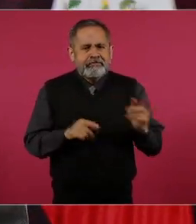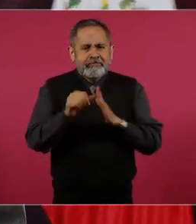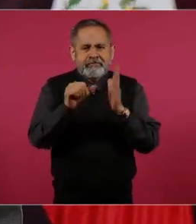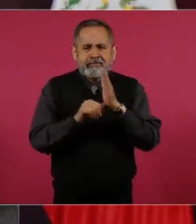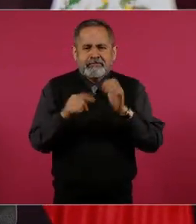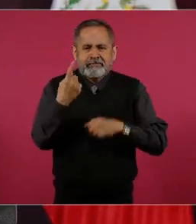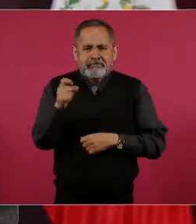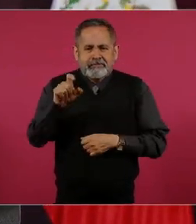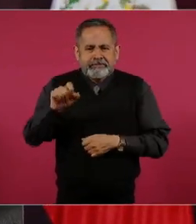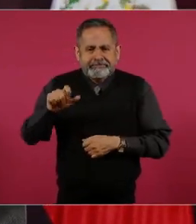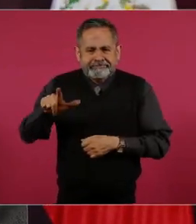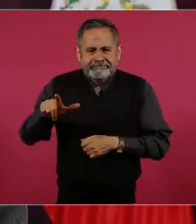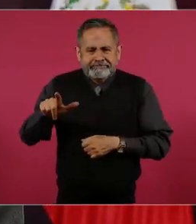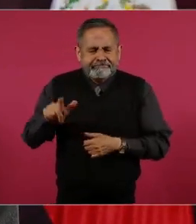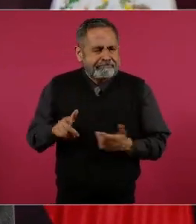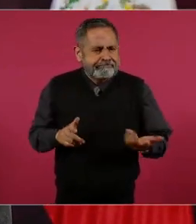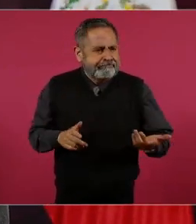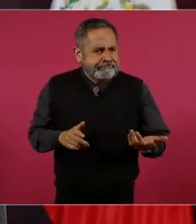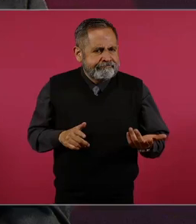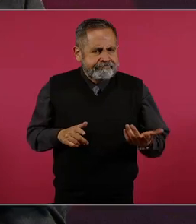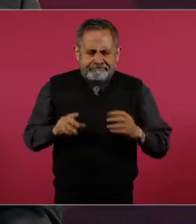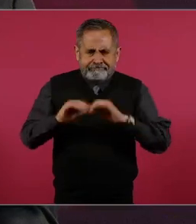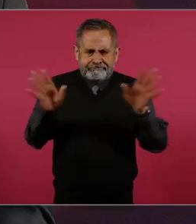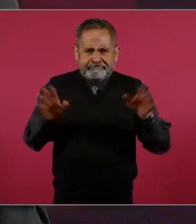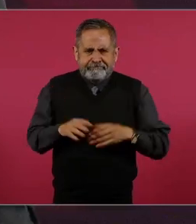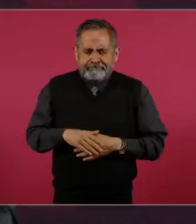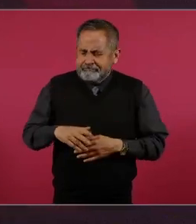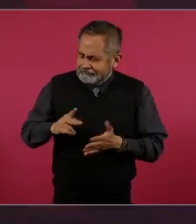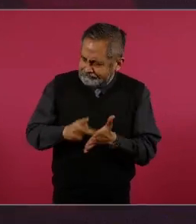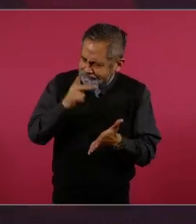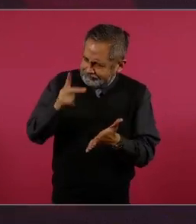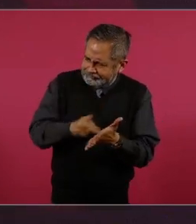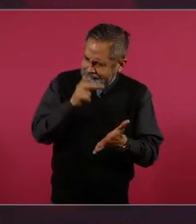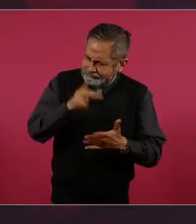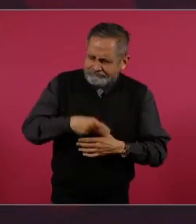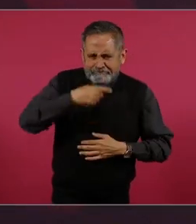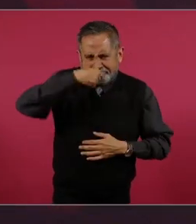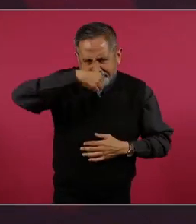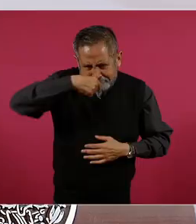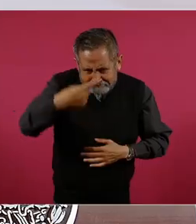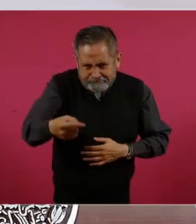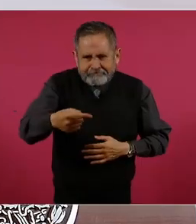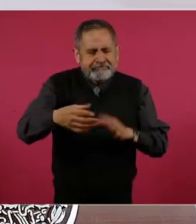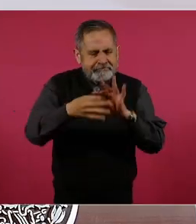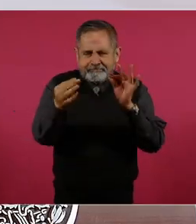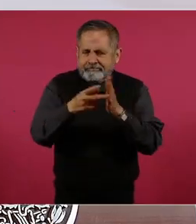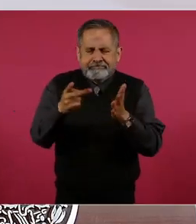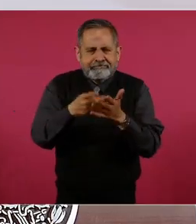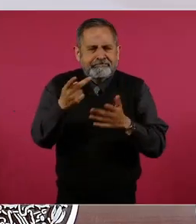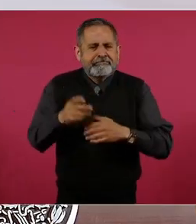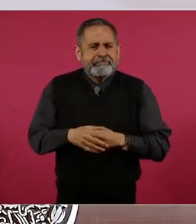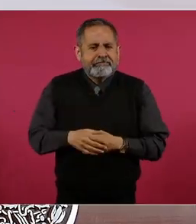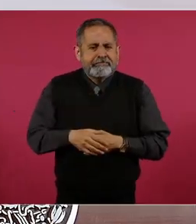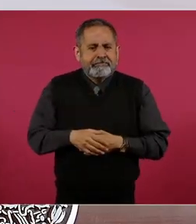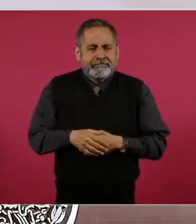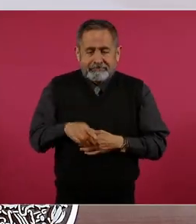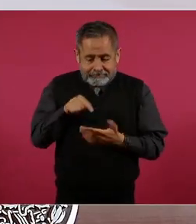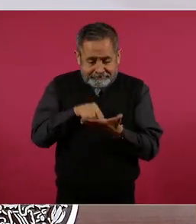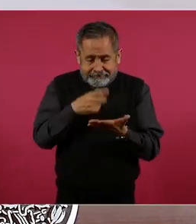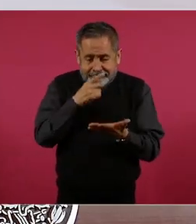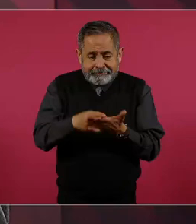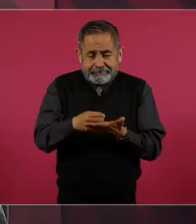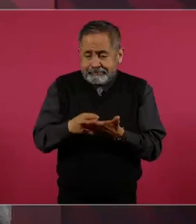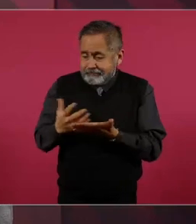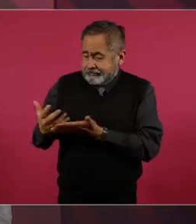127, no me voy a cansar de leérselos, nadie puede ganar